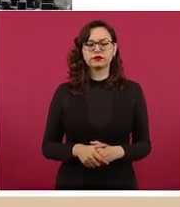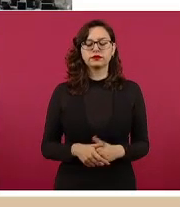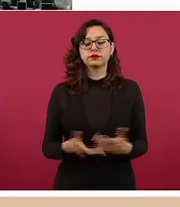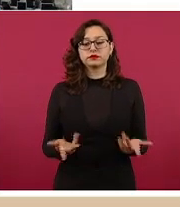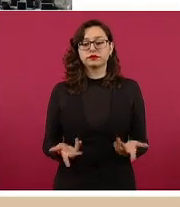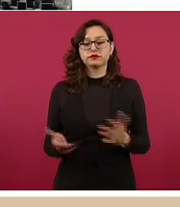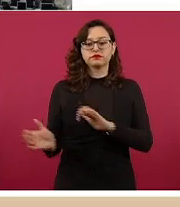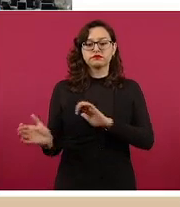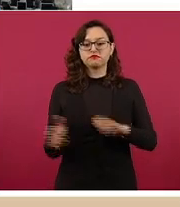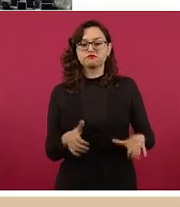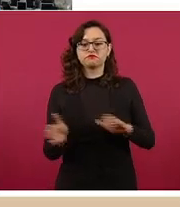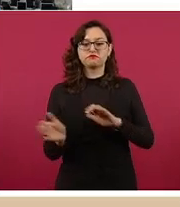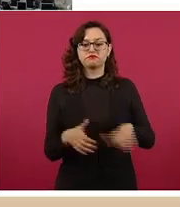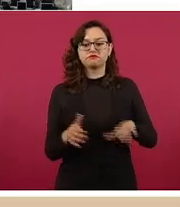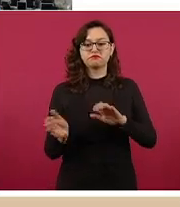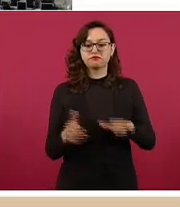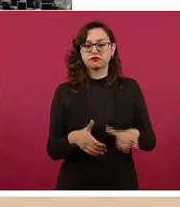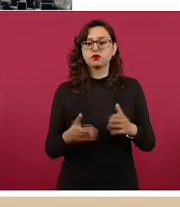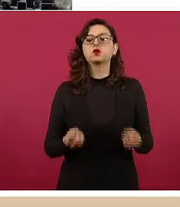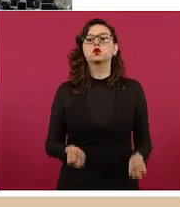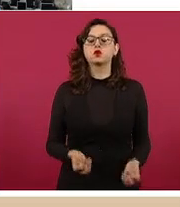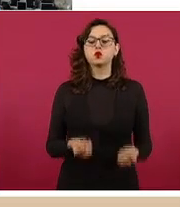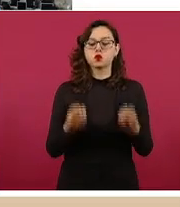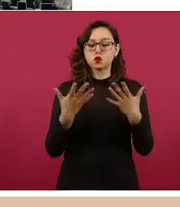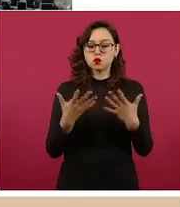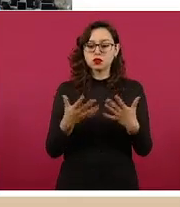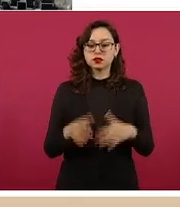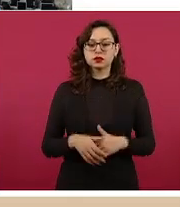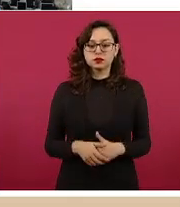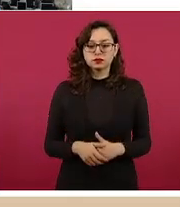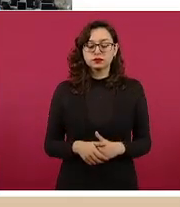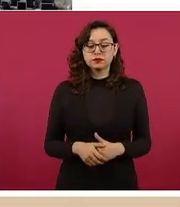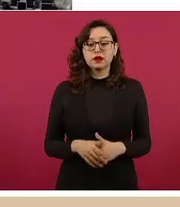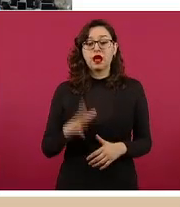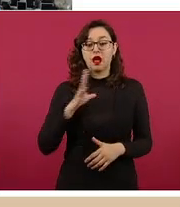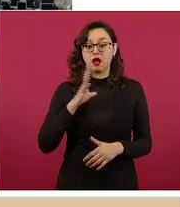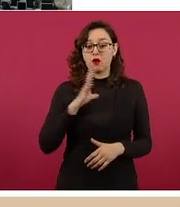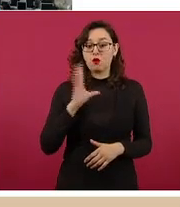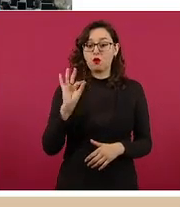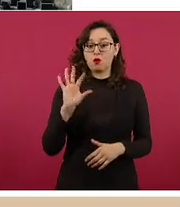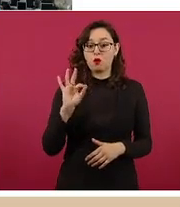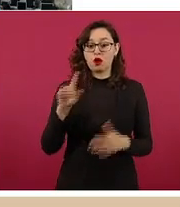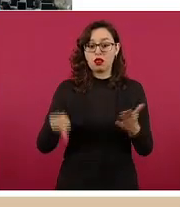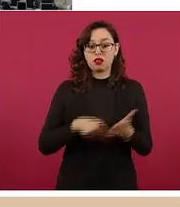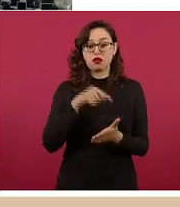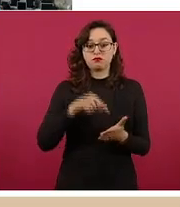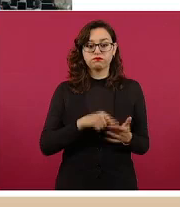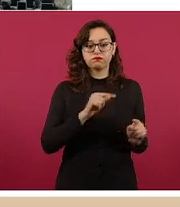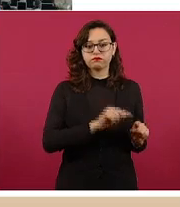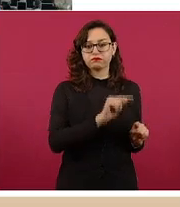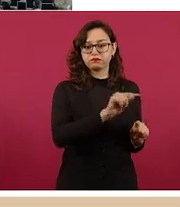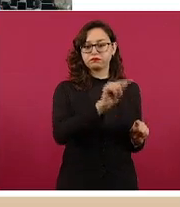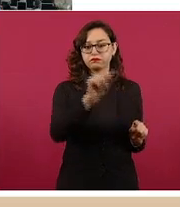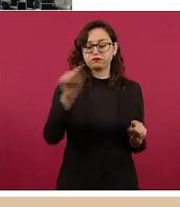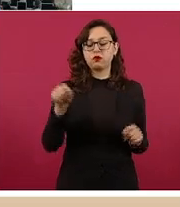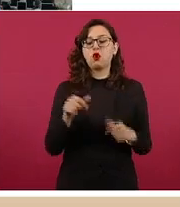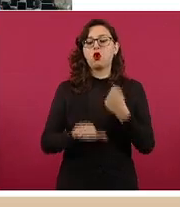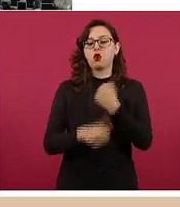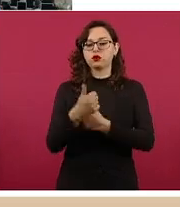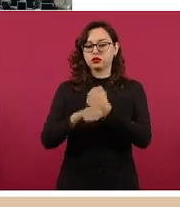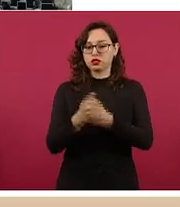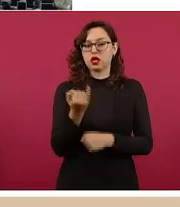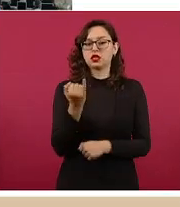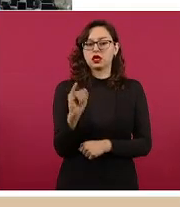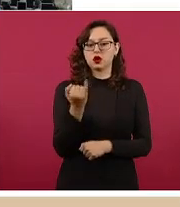reclutamiento, las mencionadas 40 sedes que se habilitaron el sábado 11 de junio.